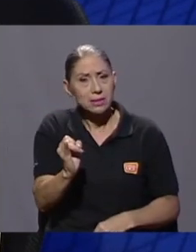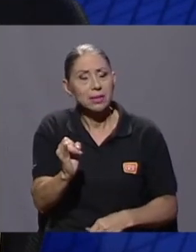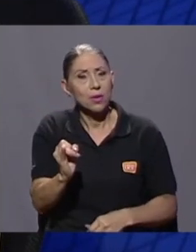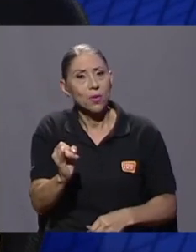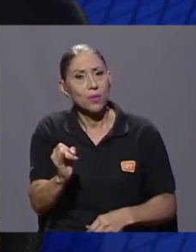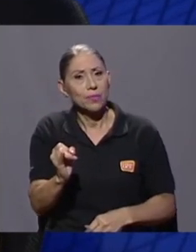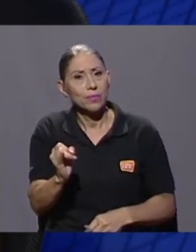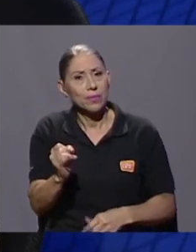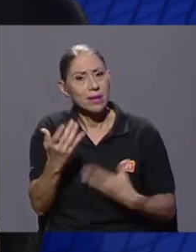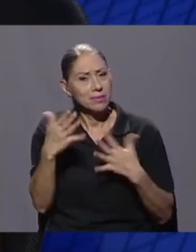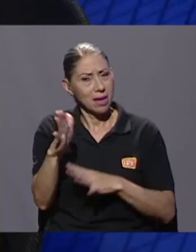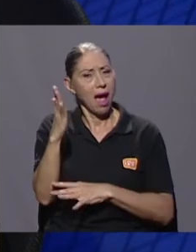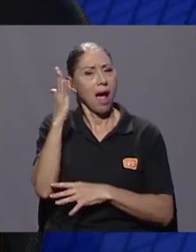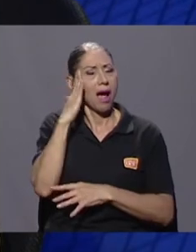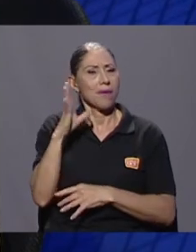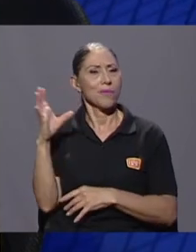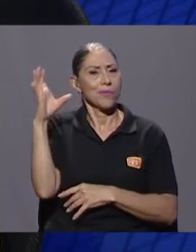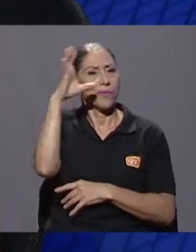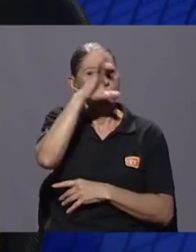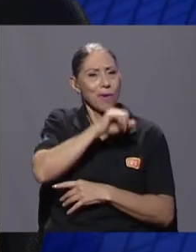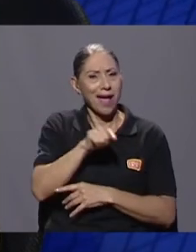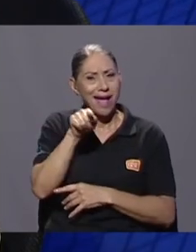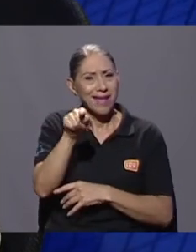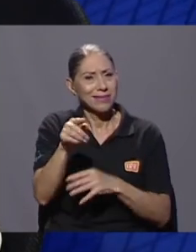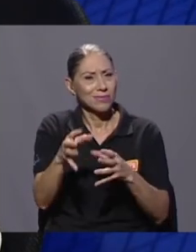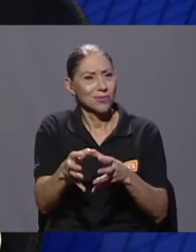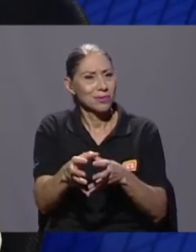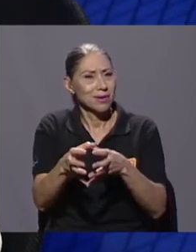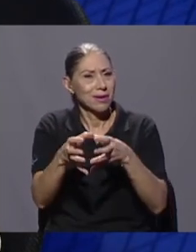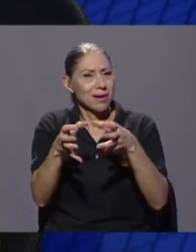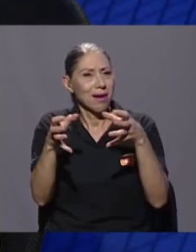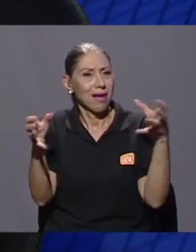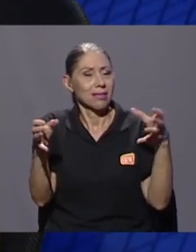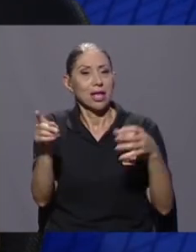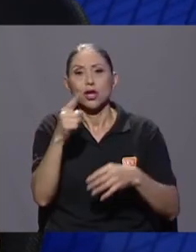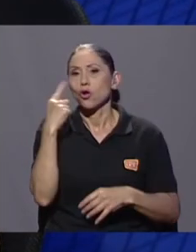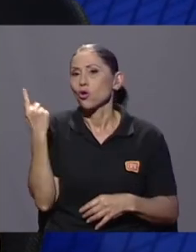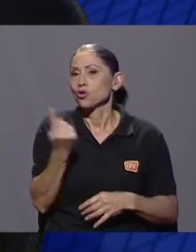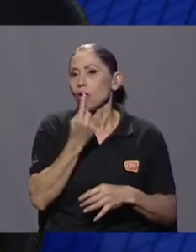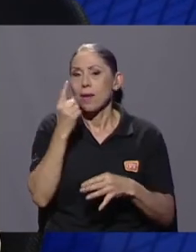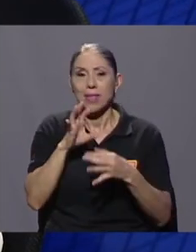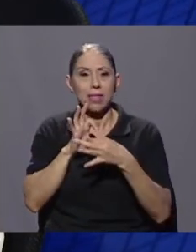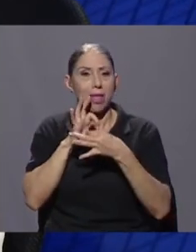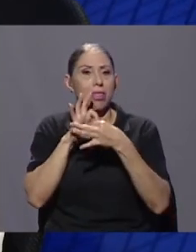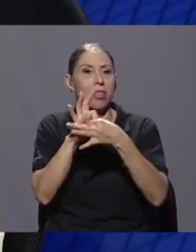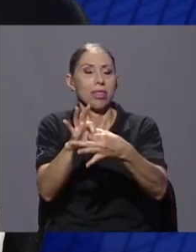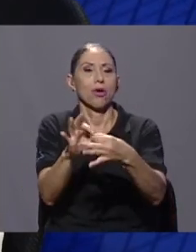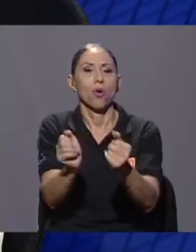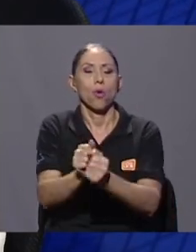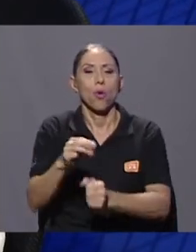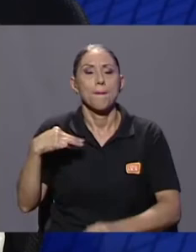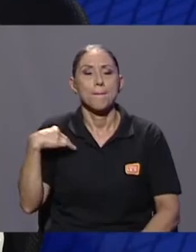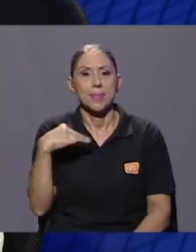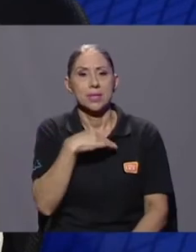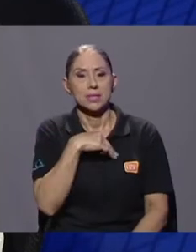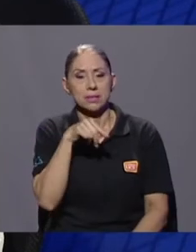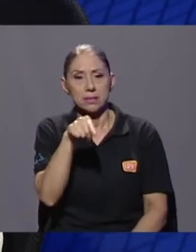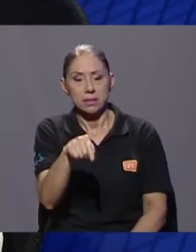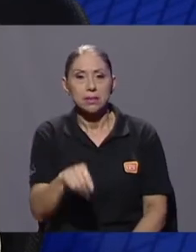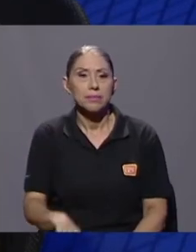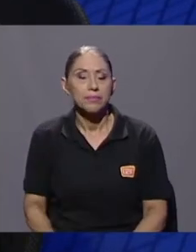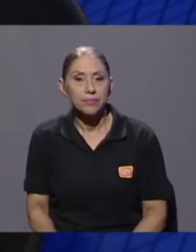mucho más grande que lo que tiene que ver con el ministerio en sí. Y ahí van